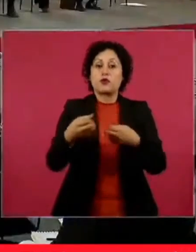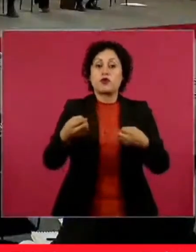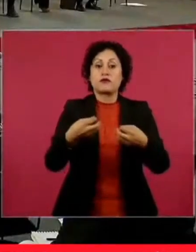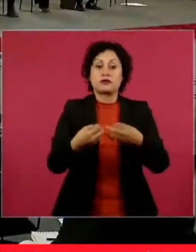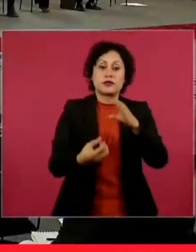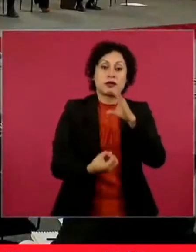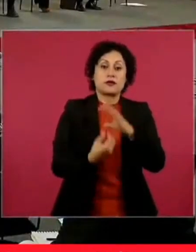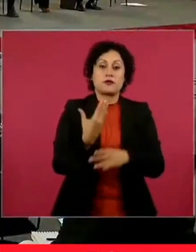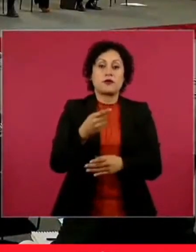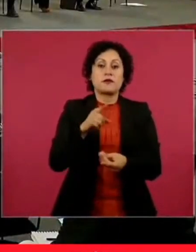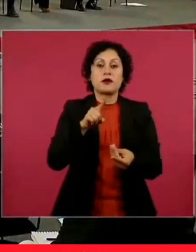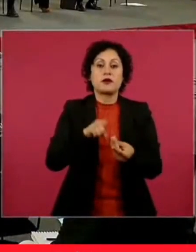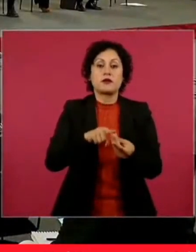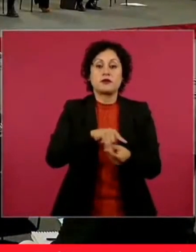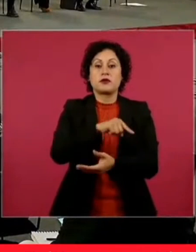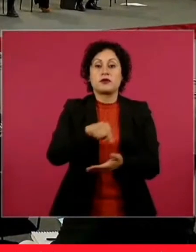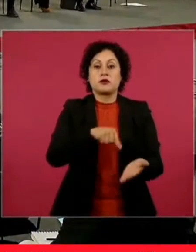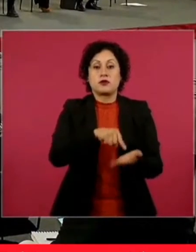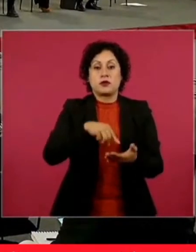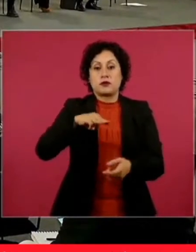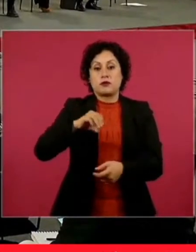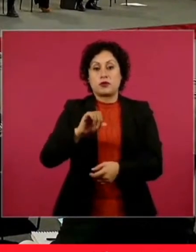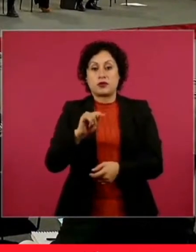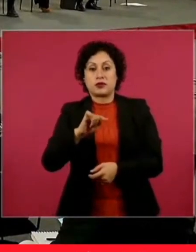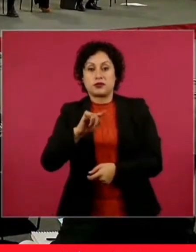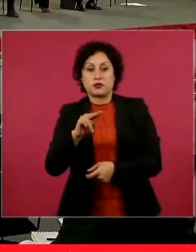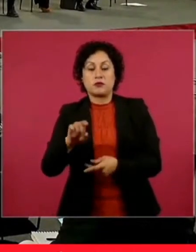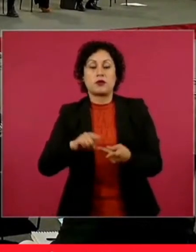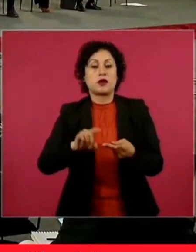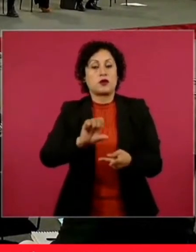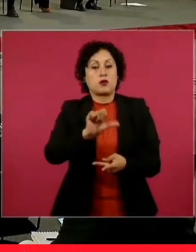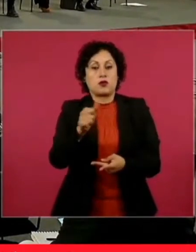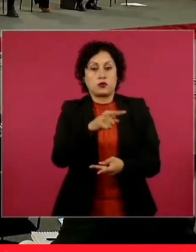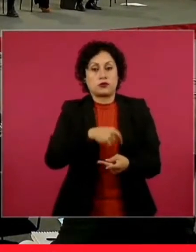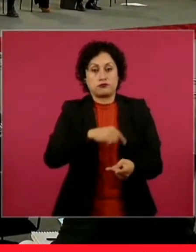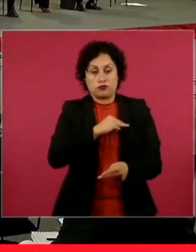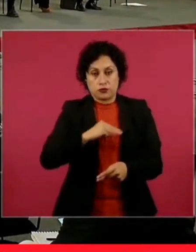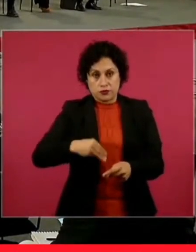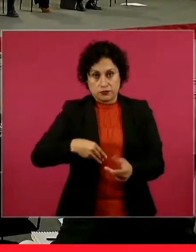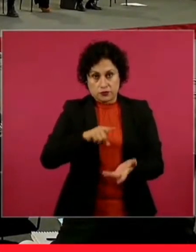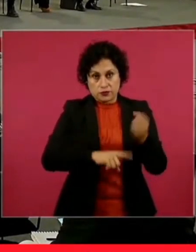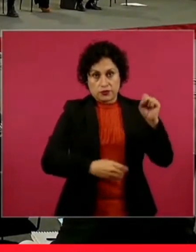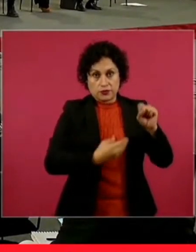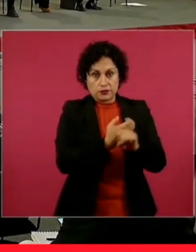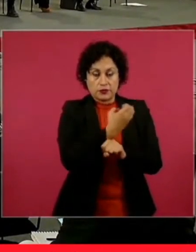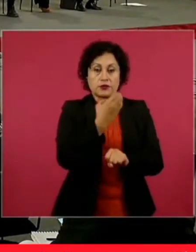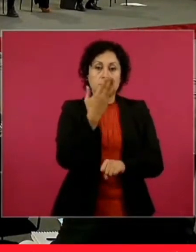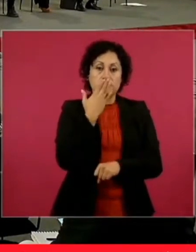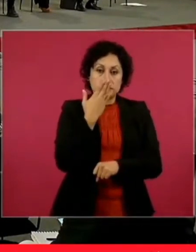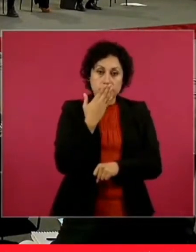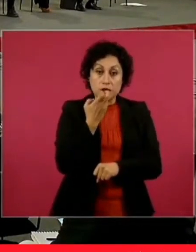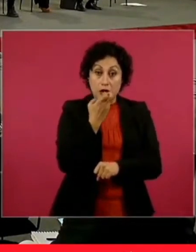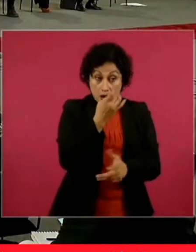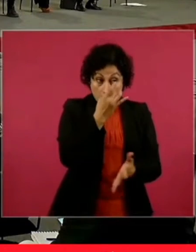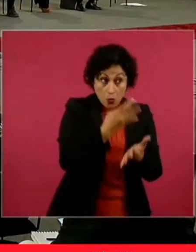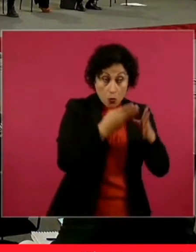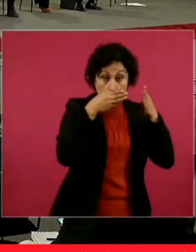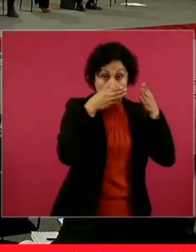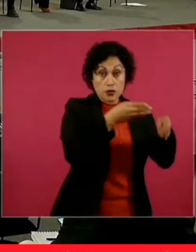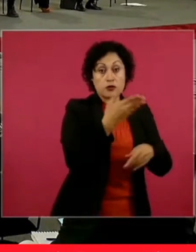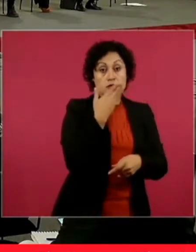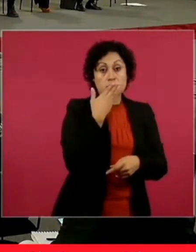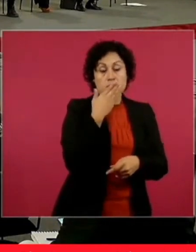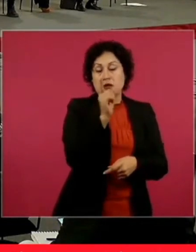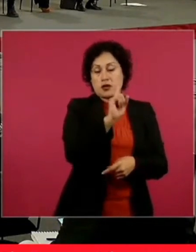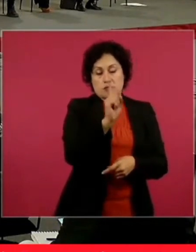una en Moctezuma y una en KGM. Entonces, es importante, no es el único estado con el que hemos abierto, digamos, estamos por abrir,